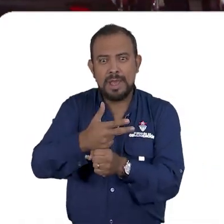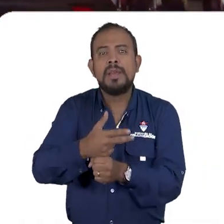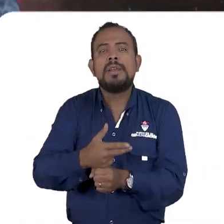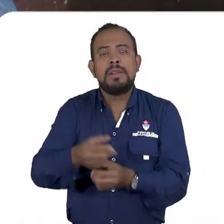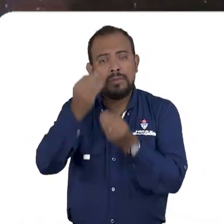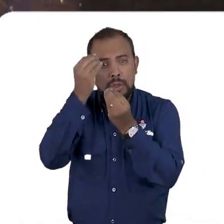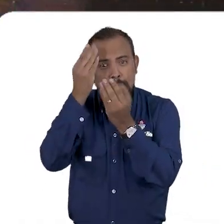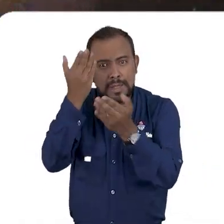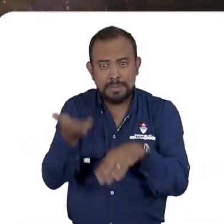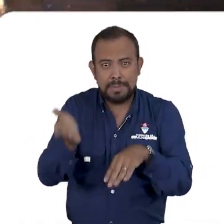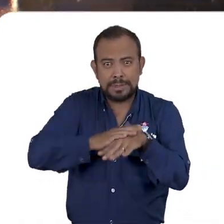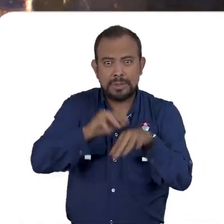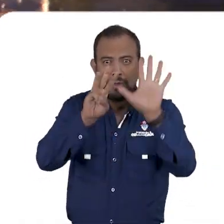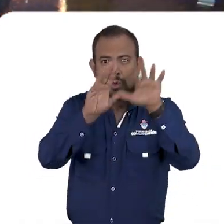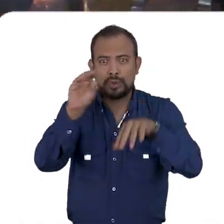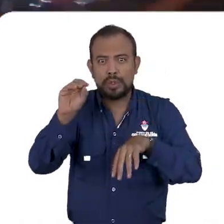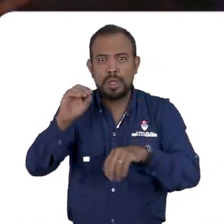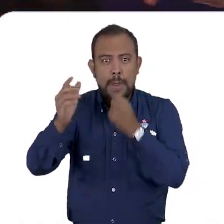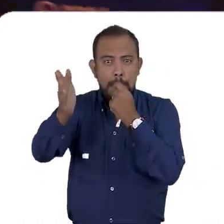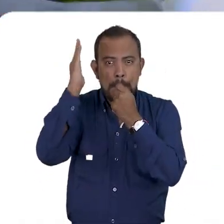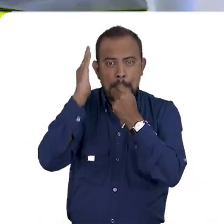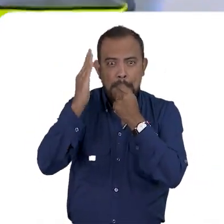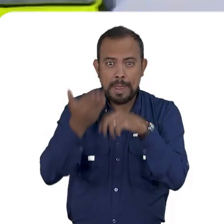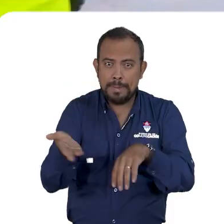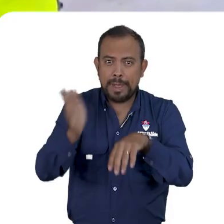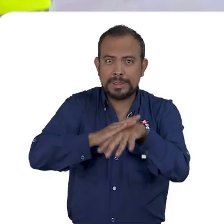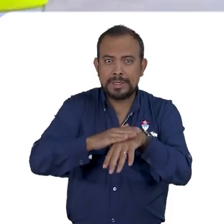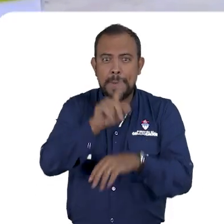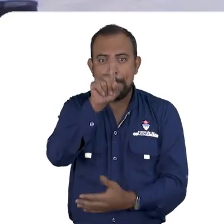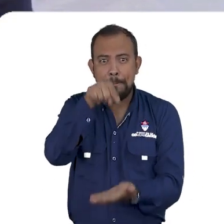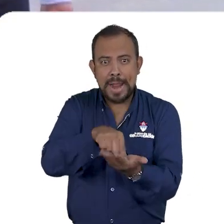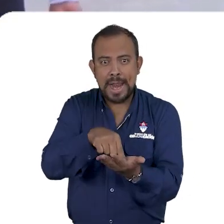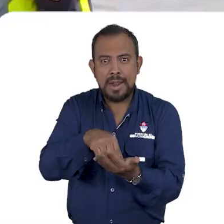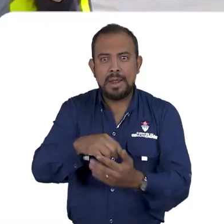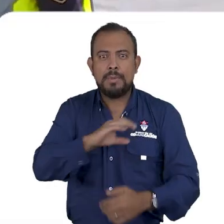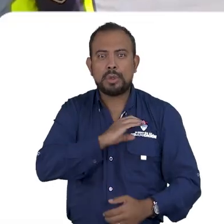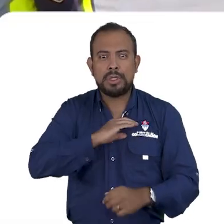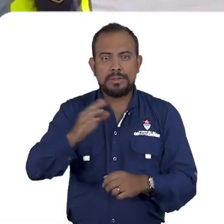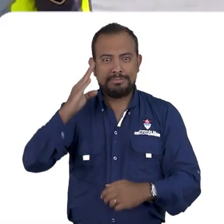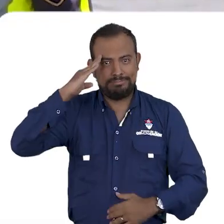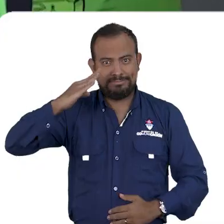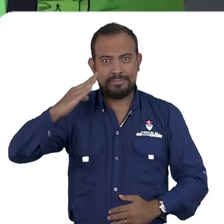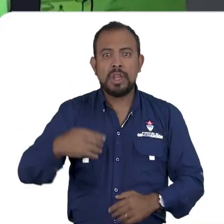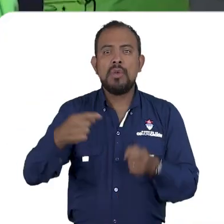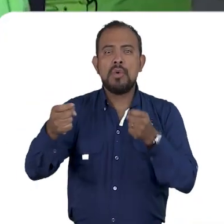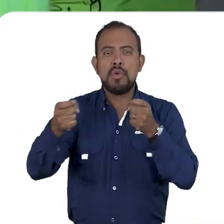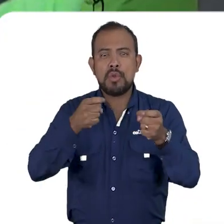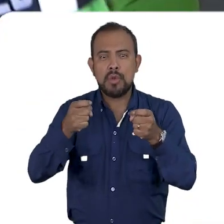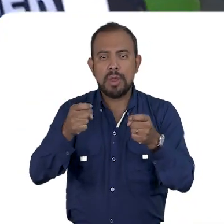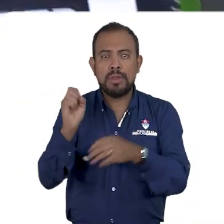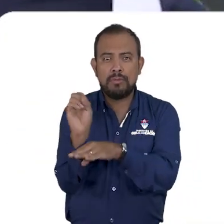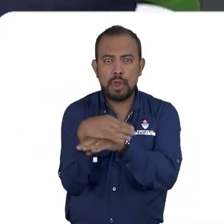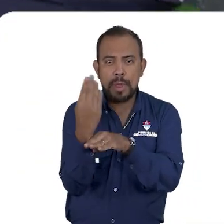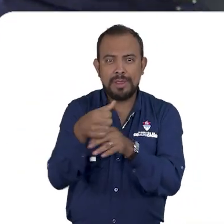informa que más de 800 agentes de la PMT y más de 1,000 agentes de la PM en coordinación con los bomberos